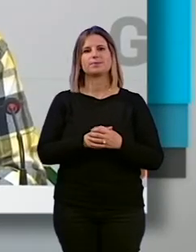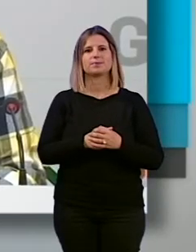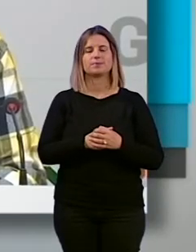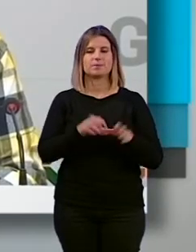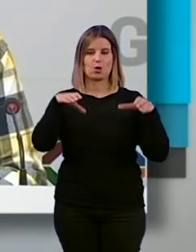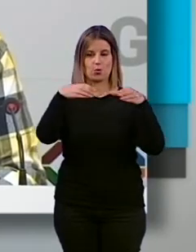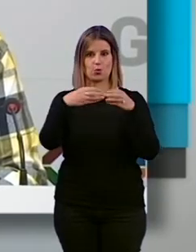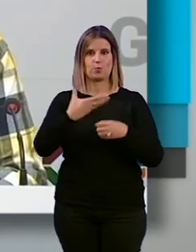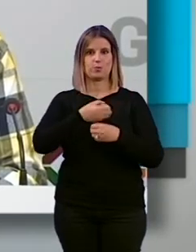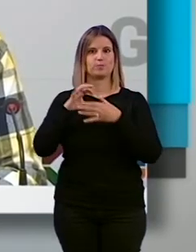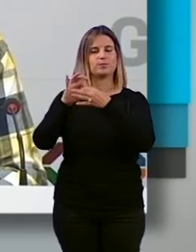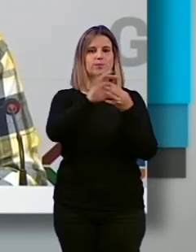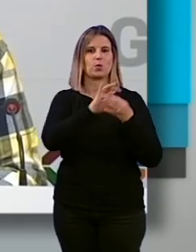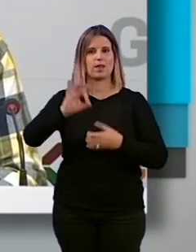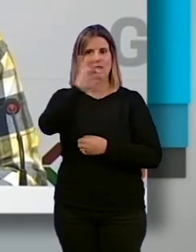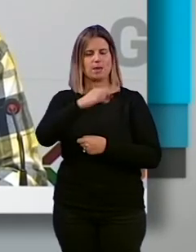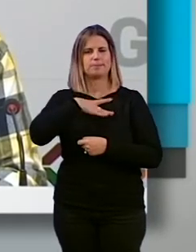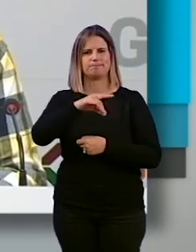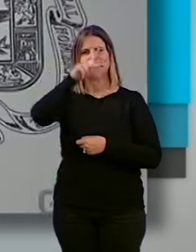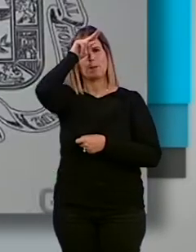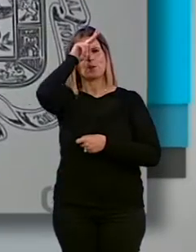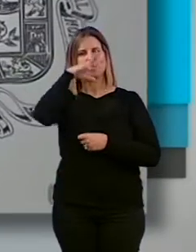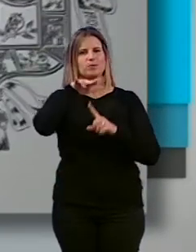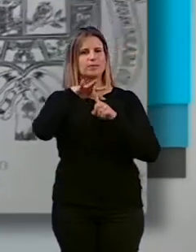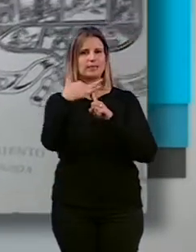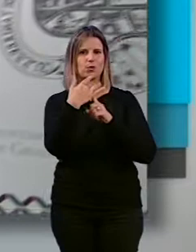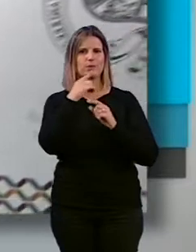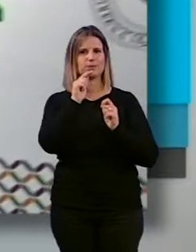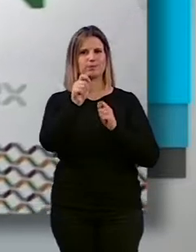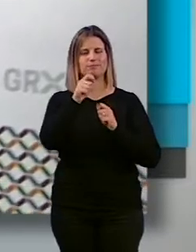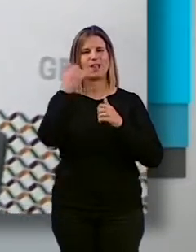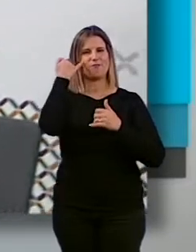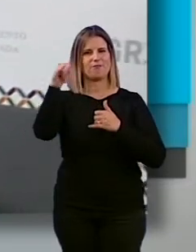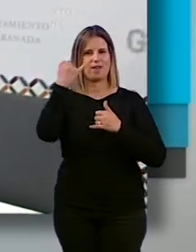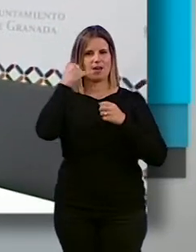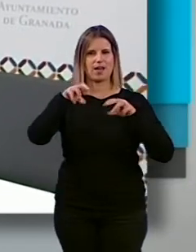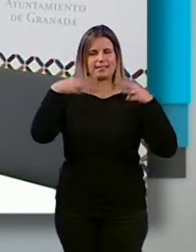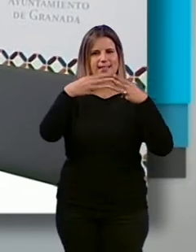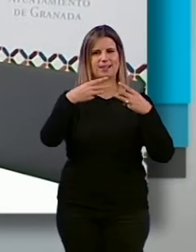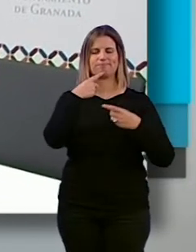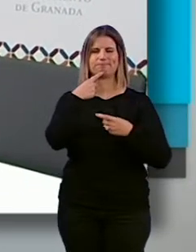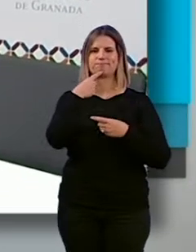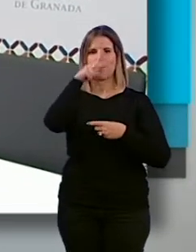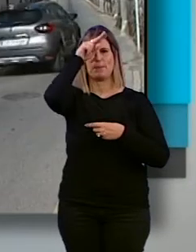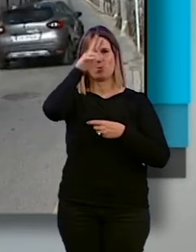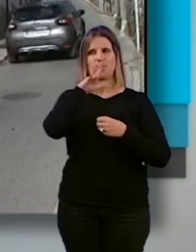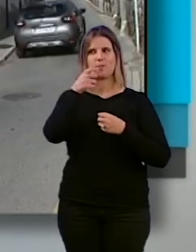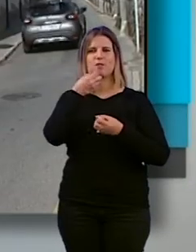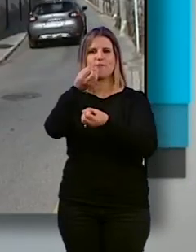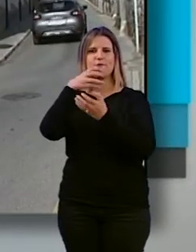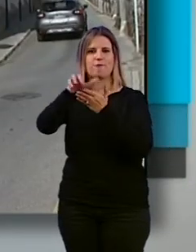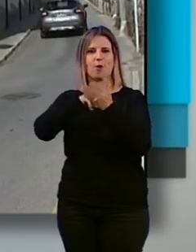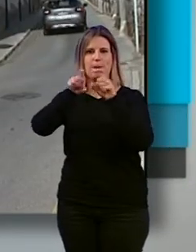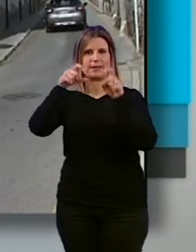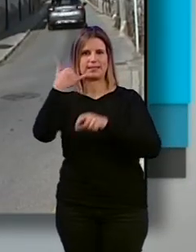El Grupo Municipal de Unidas Podemos ha mostrado su preocupación por la situación de la migración de la fibra óptica en Granada, basándose en un informe de Telefónica, y han